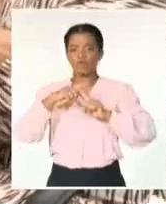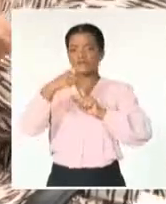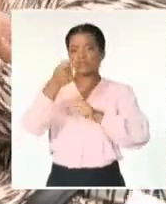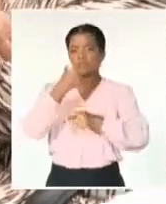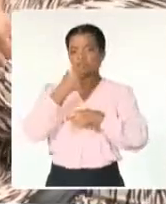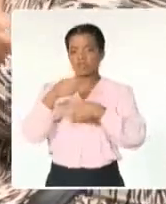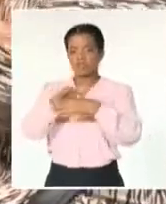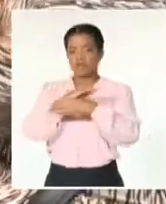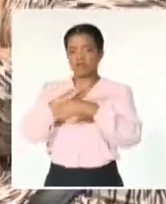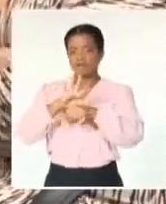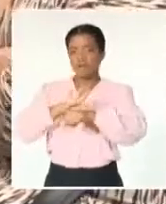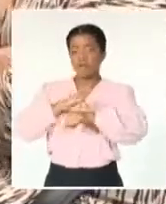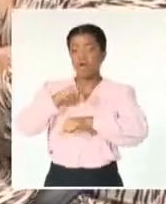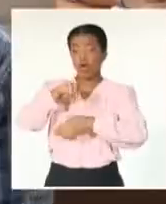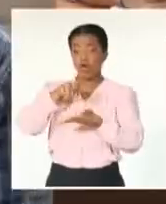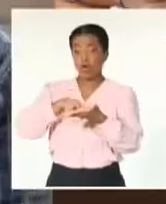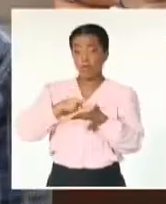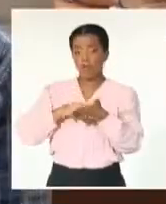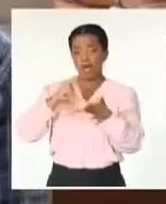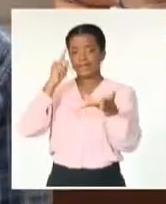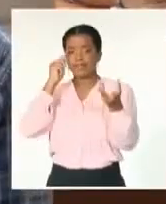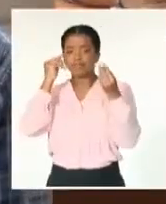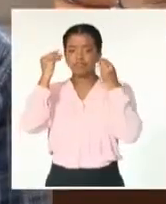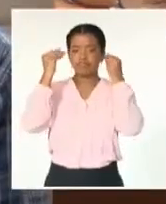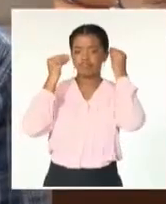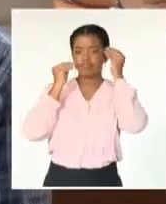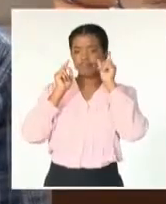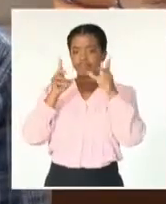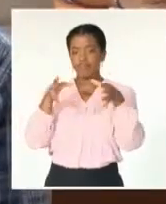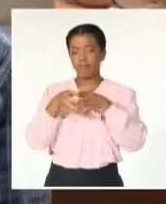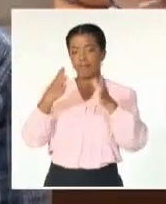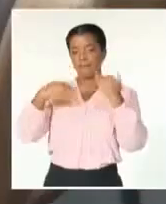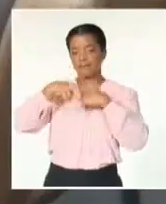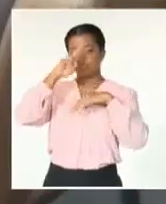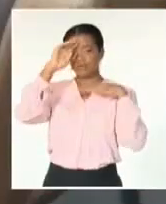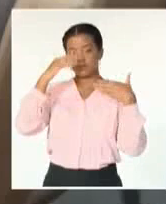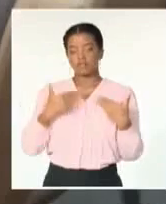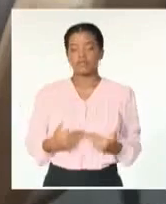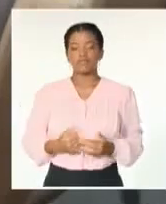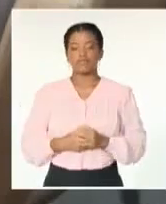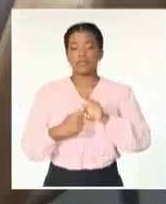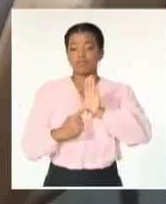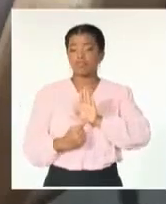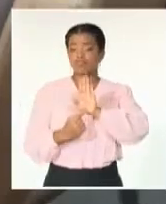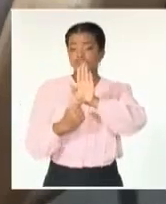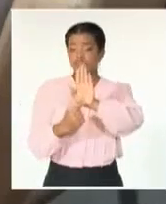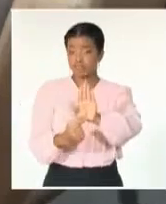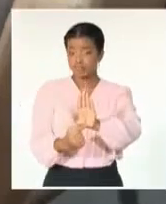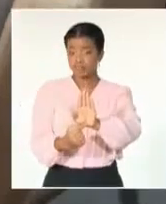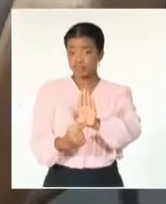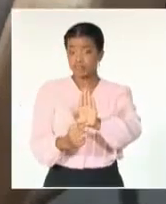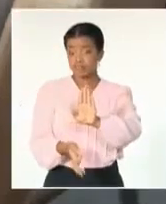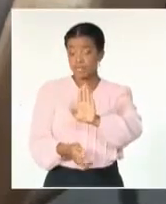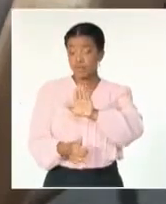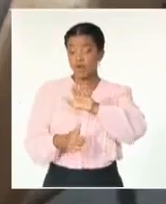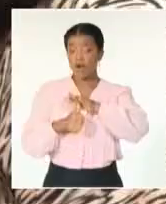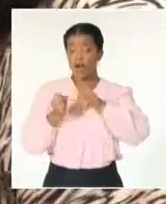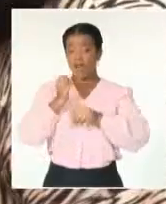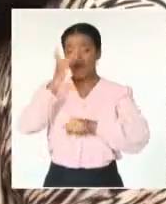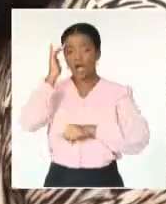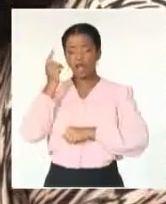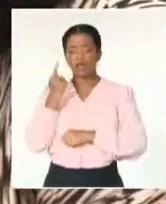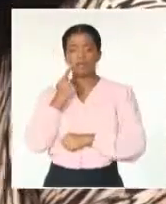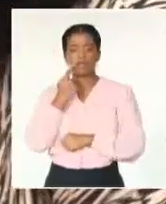martes el análisis del grupo de expertos del Ministerio de Salud Pública. En la presentación al Presidente de la República, Miguel Díaz Canel